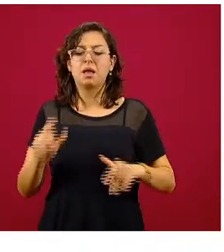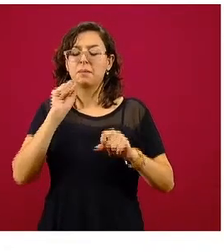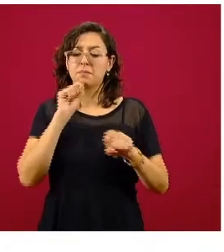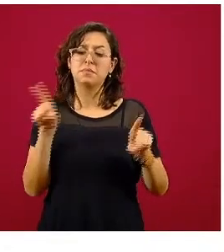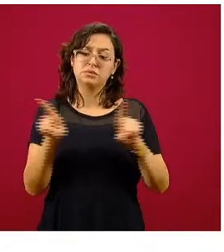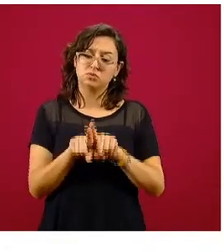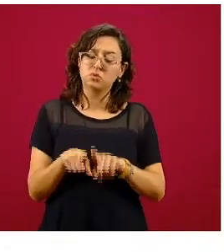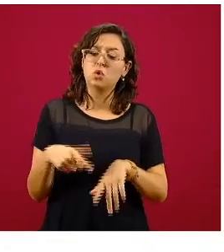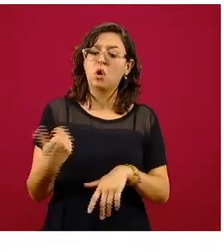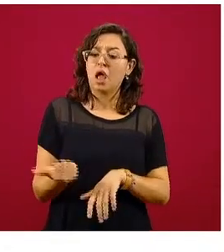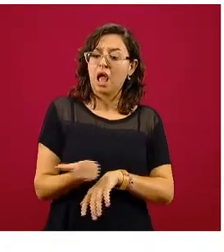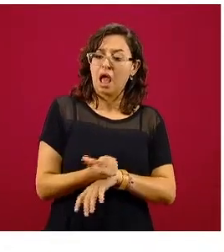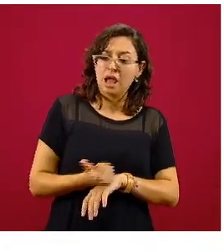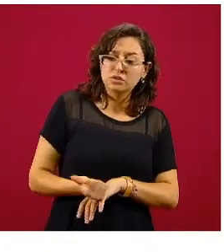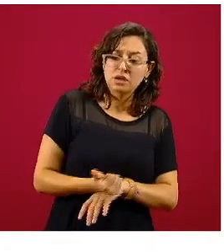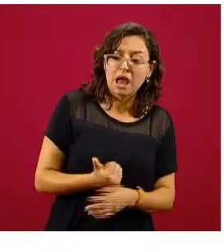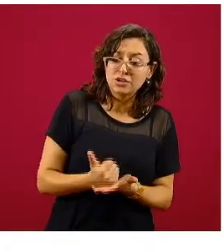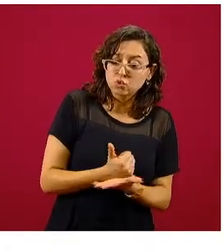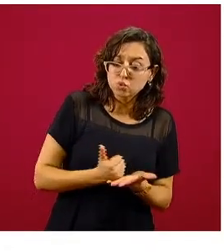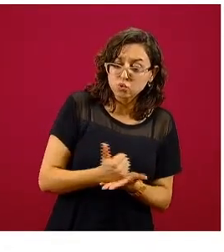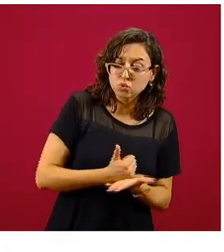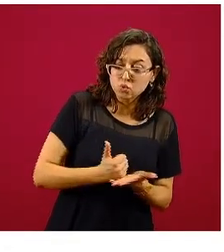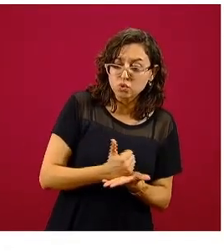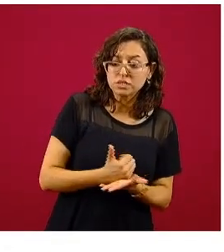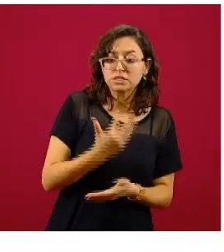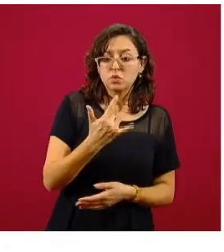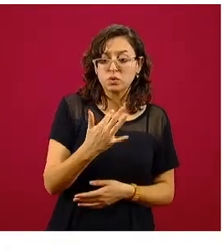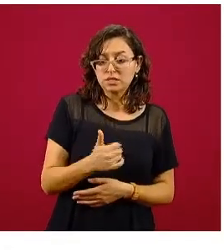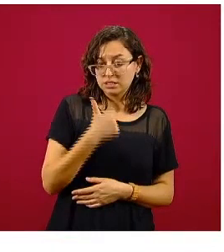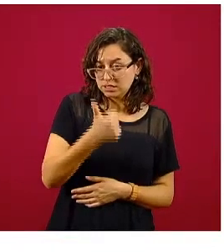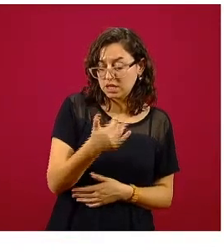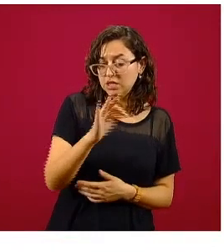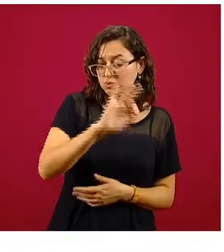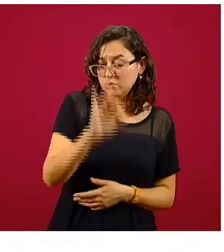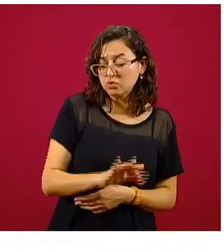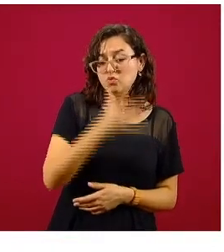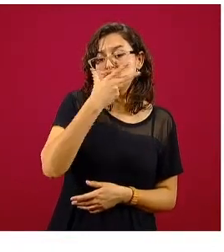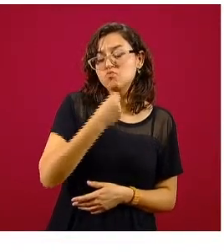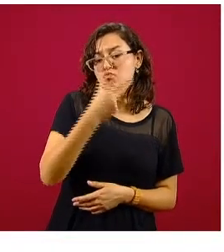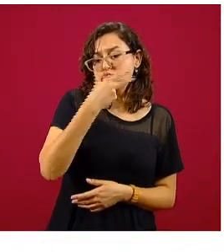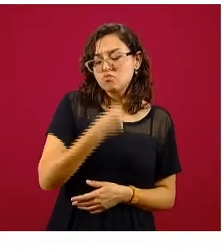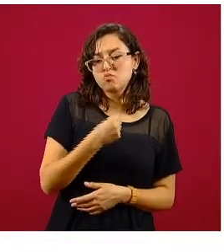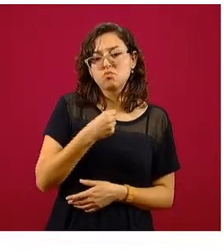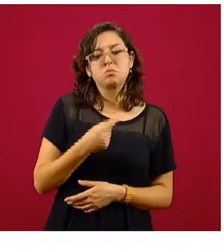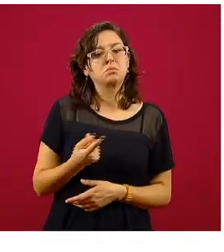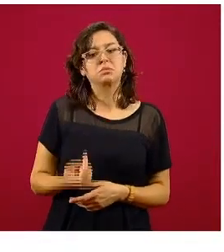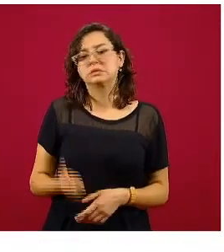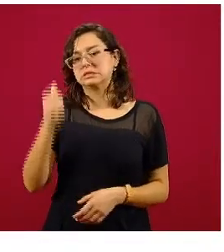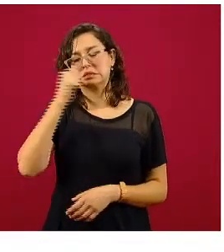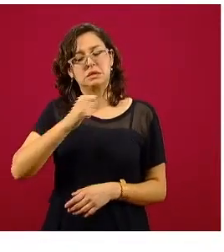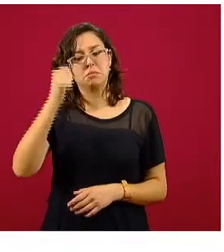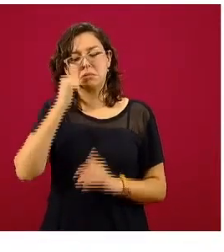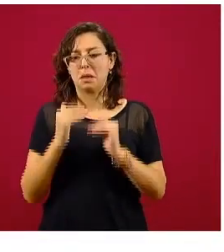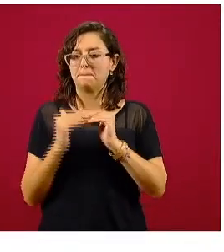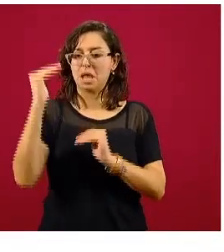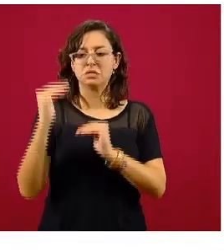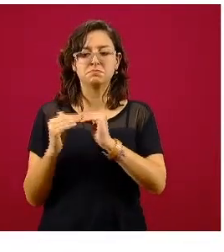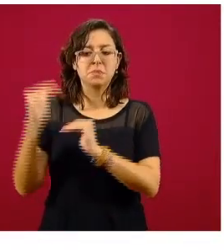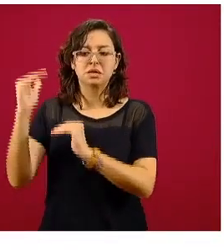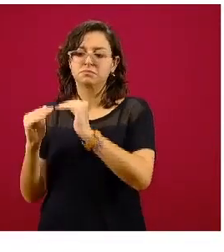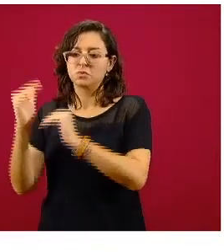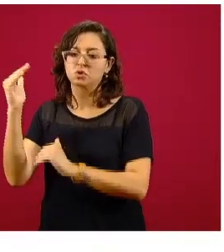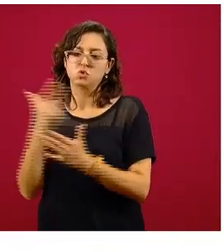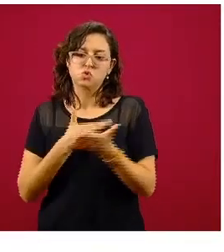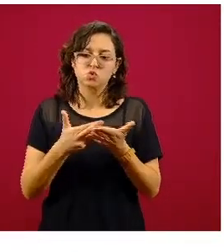azules que representan ese 56% de hombres, prácticamente en todos los grupos de edad supera a las barras de color